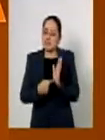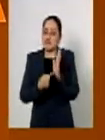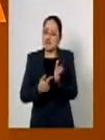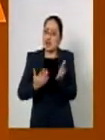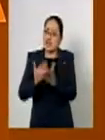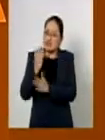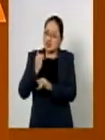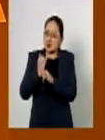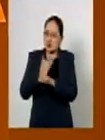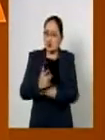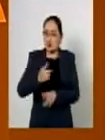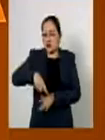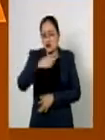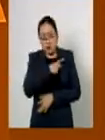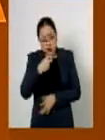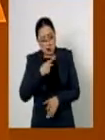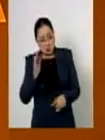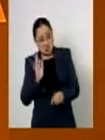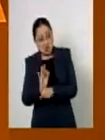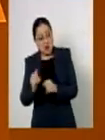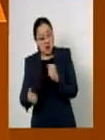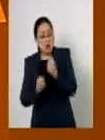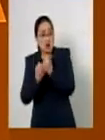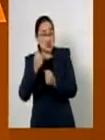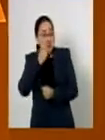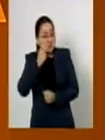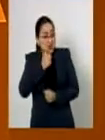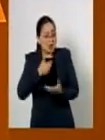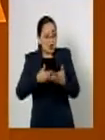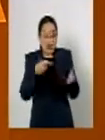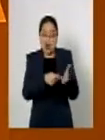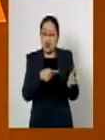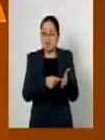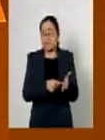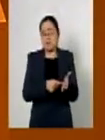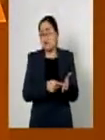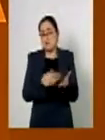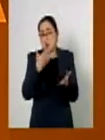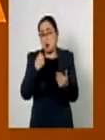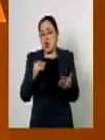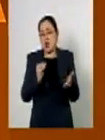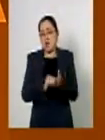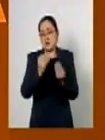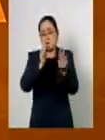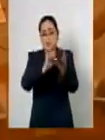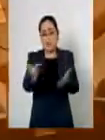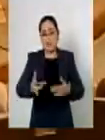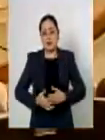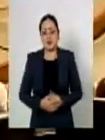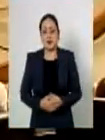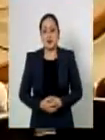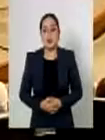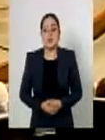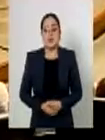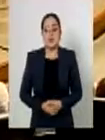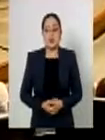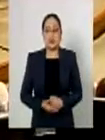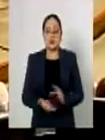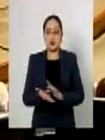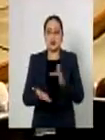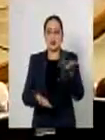debemos estar respaldando todos no así en esta iniciativa de ley gracias gracias